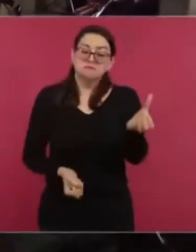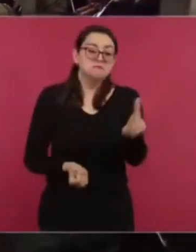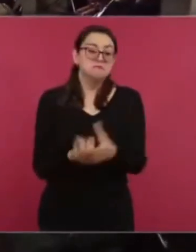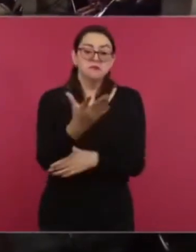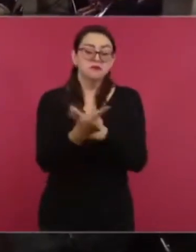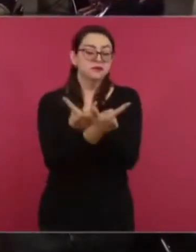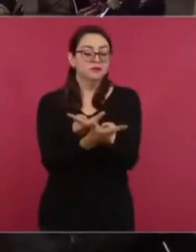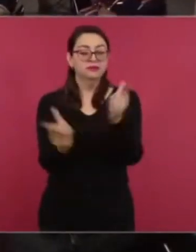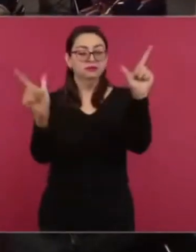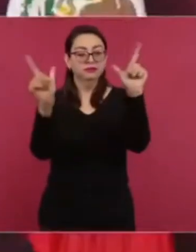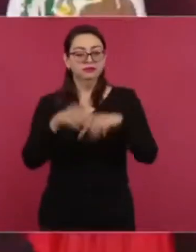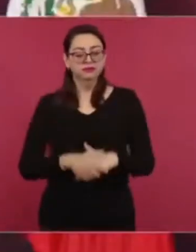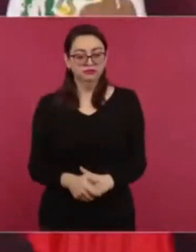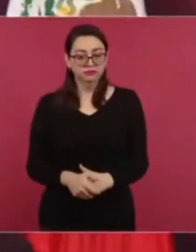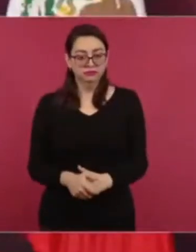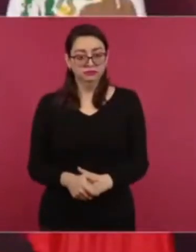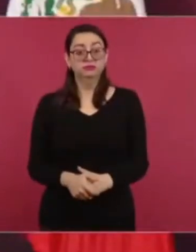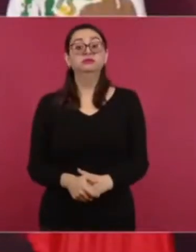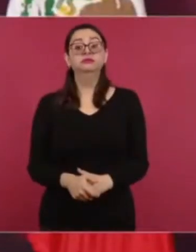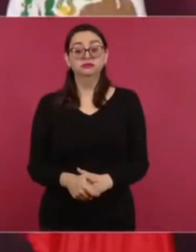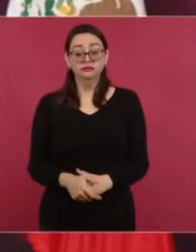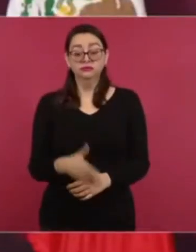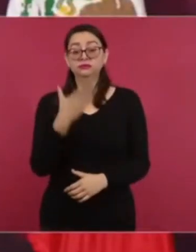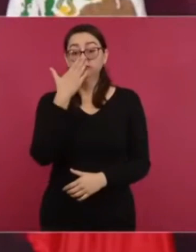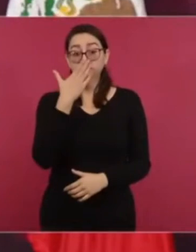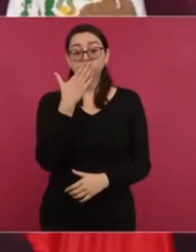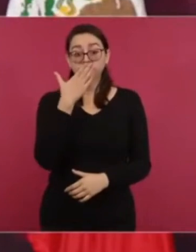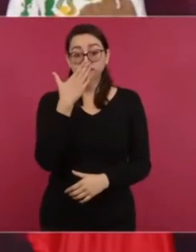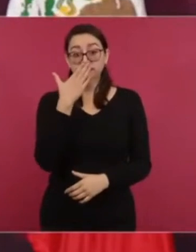qué bien que me preguntas sobre esto